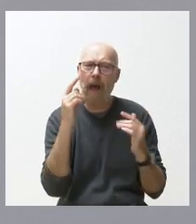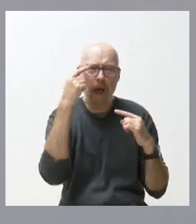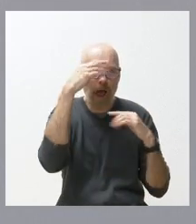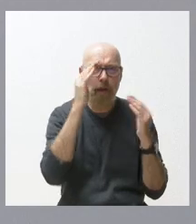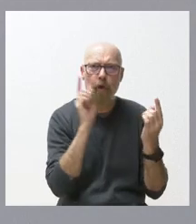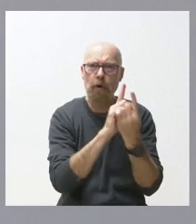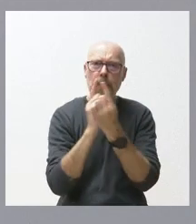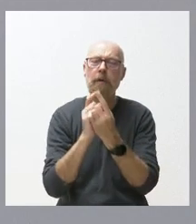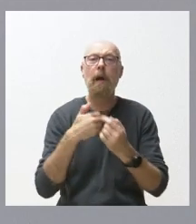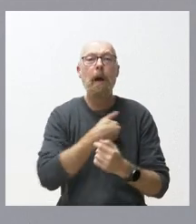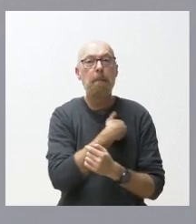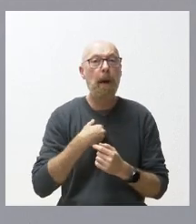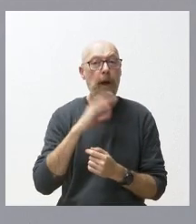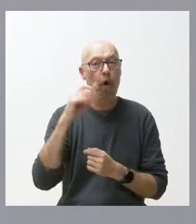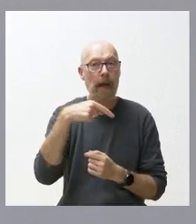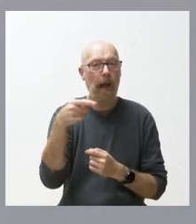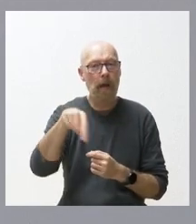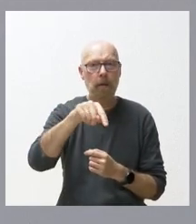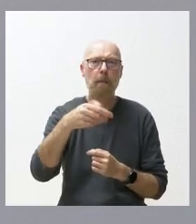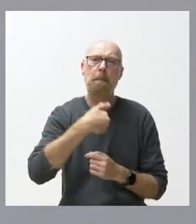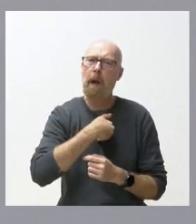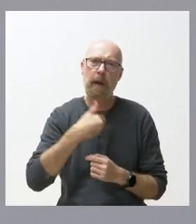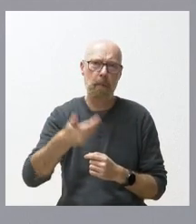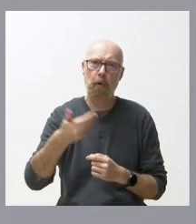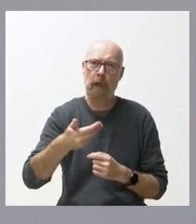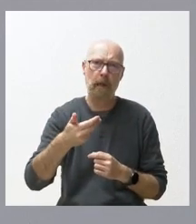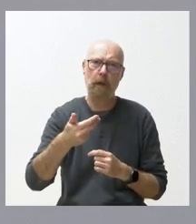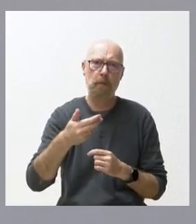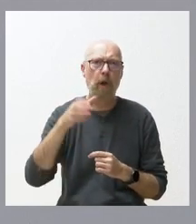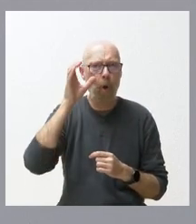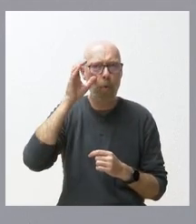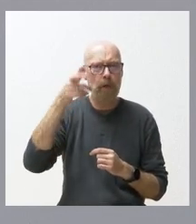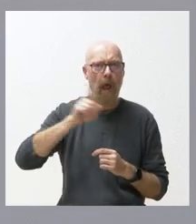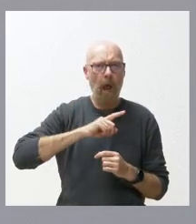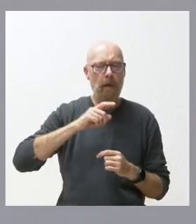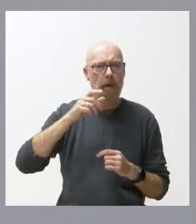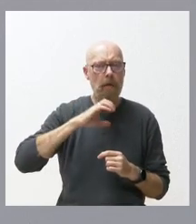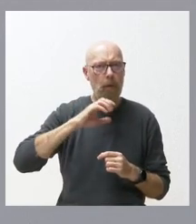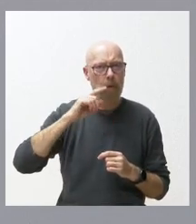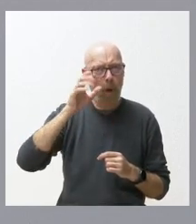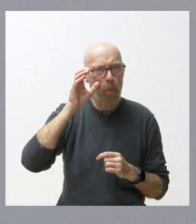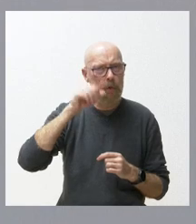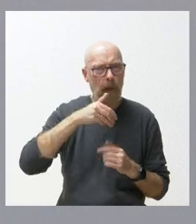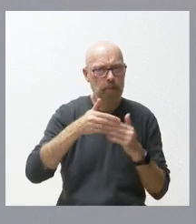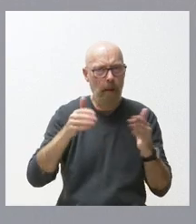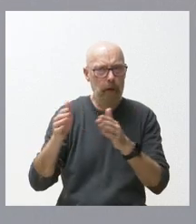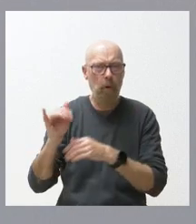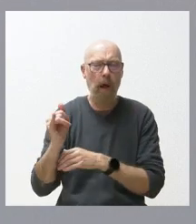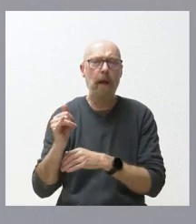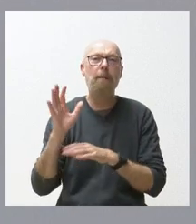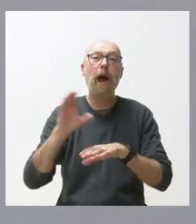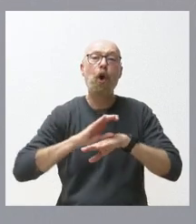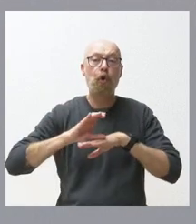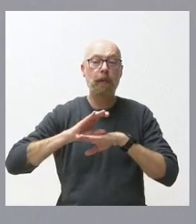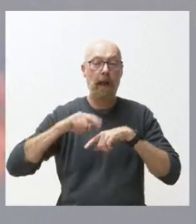gubernamentales es esencial que vamos a escucharles y que además la consejera de familia está trabajando ahora en un gran pacto con el tercer